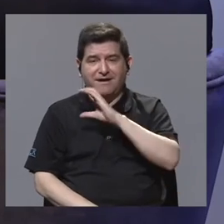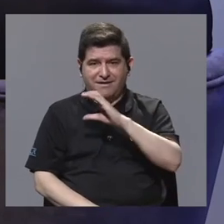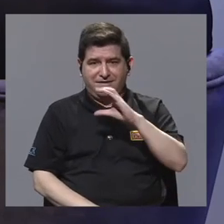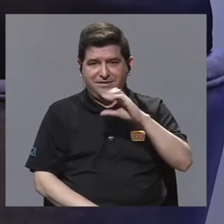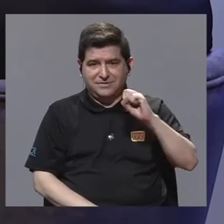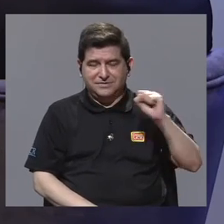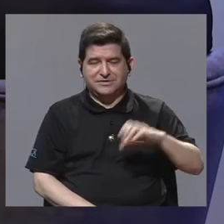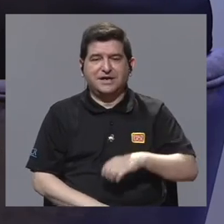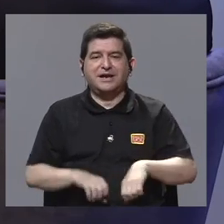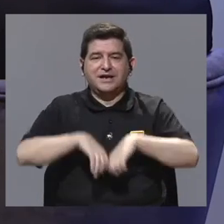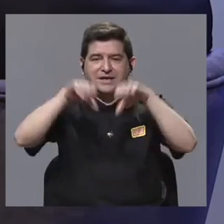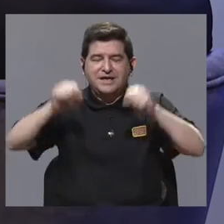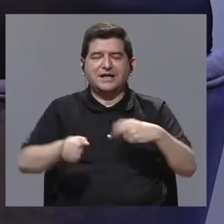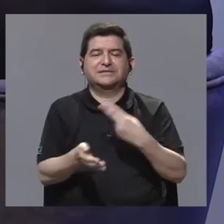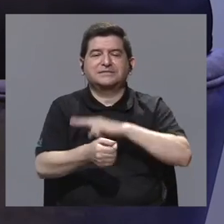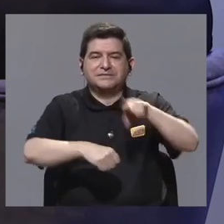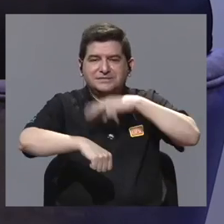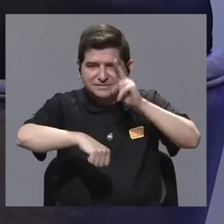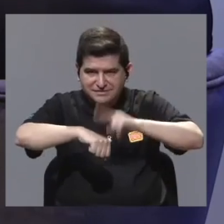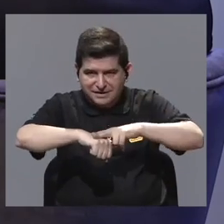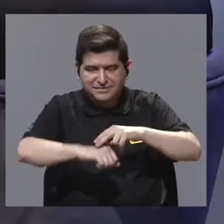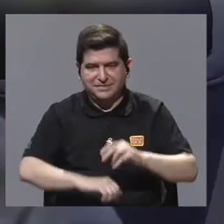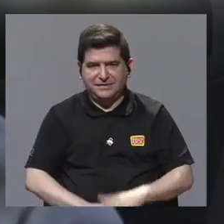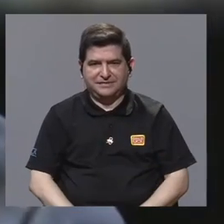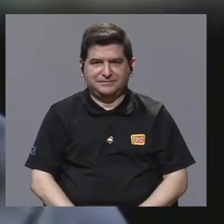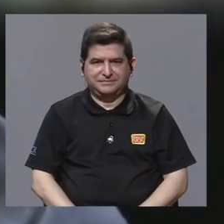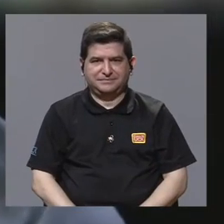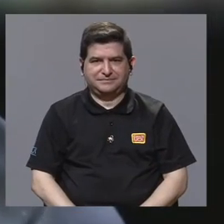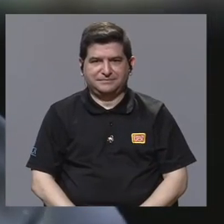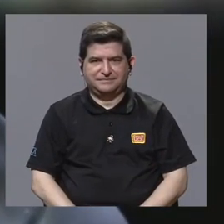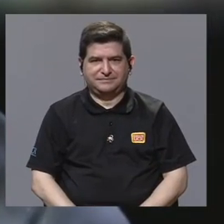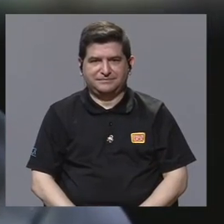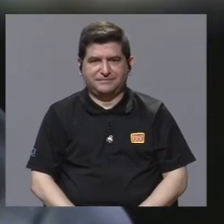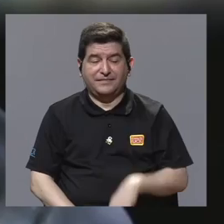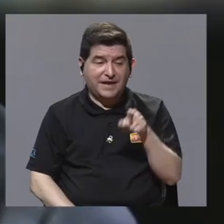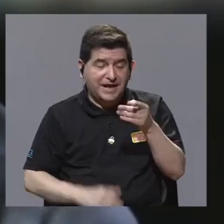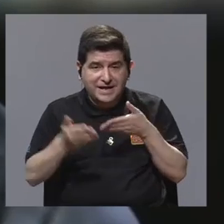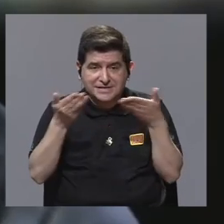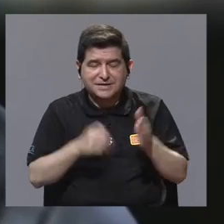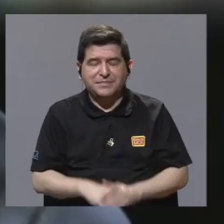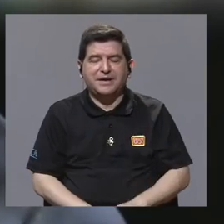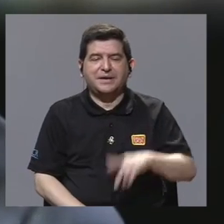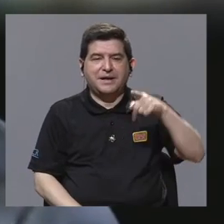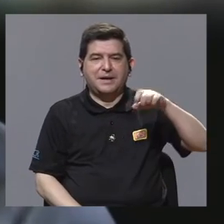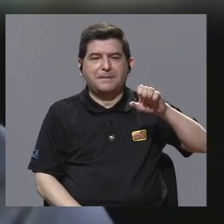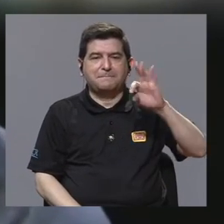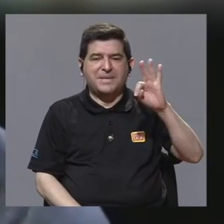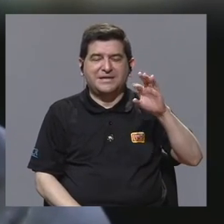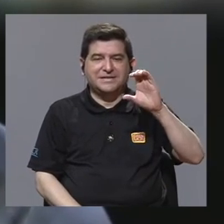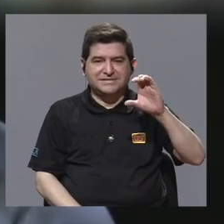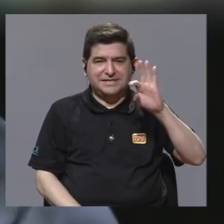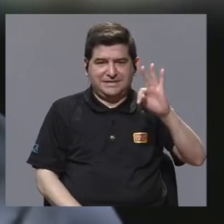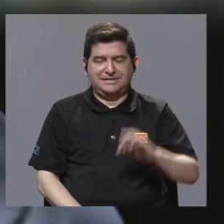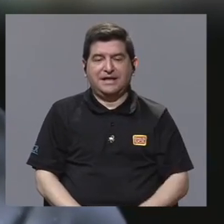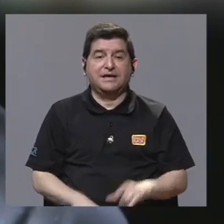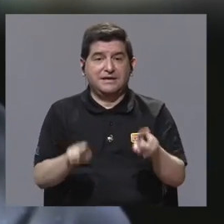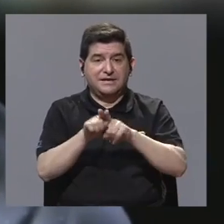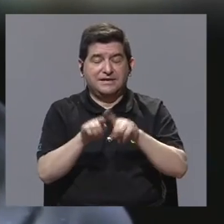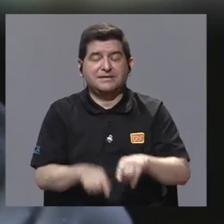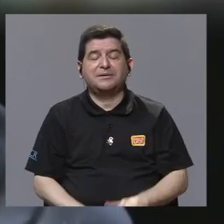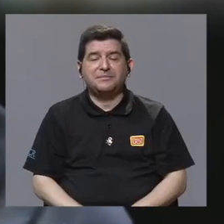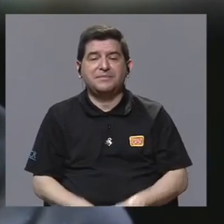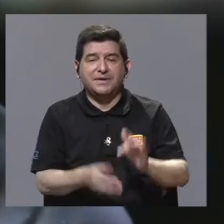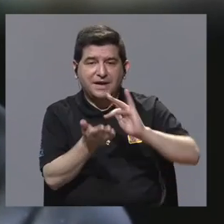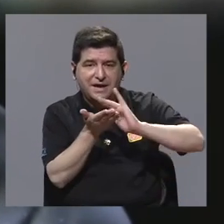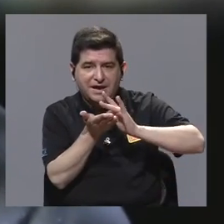caja y al sistema hospitalario nacional en los servicios de PET-CT que se van a brindar y también en